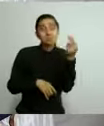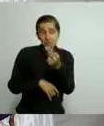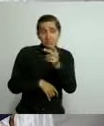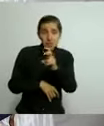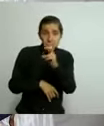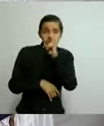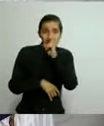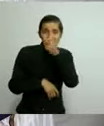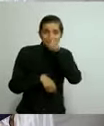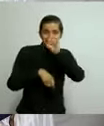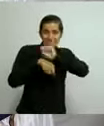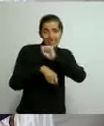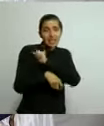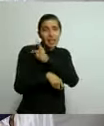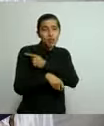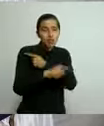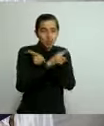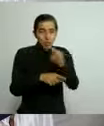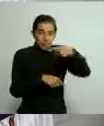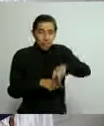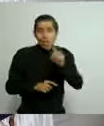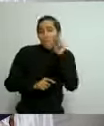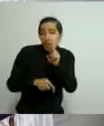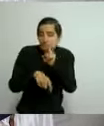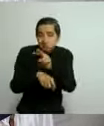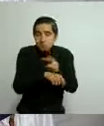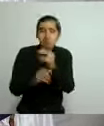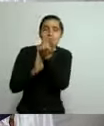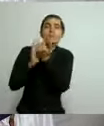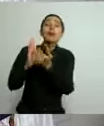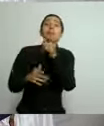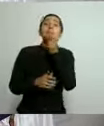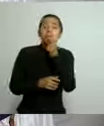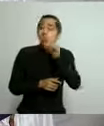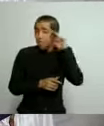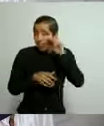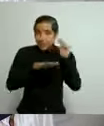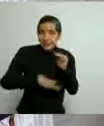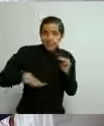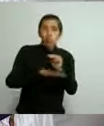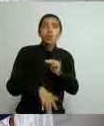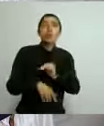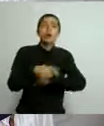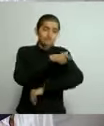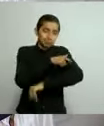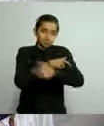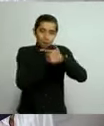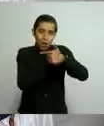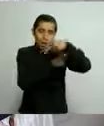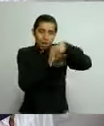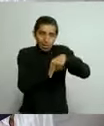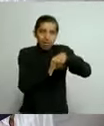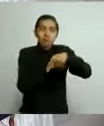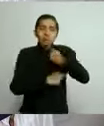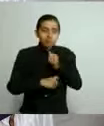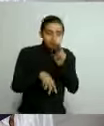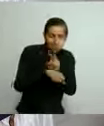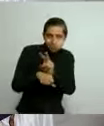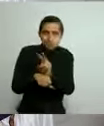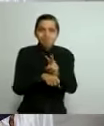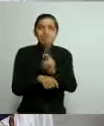de la Secretaría de Salud en el Estado, la Policía Michoacán, la Guardia Nacional y los